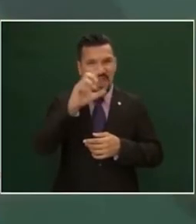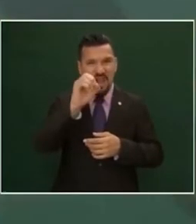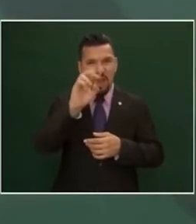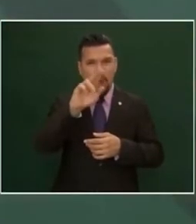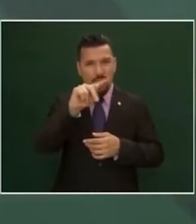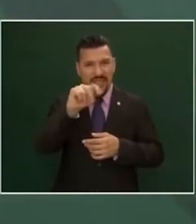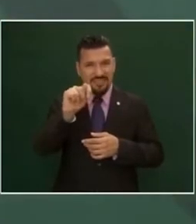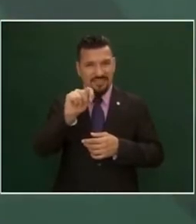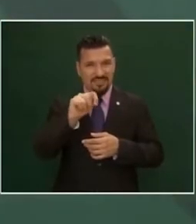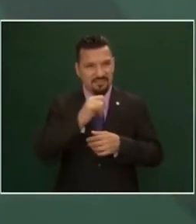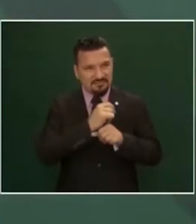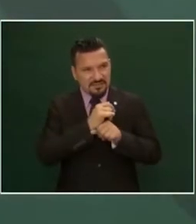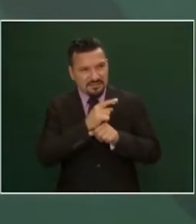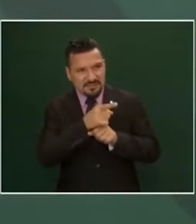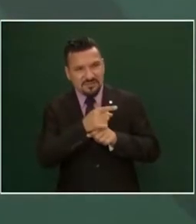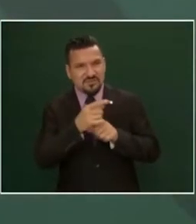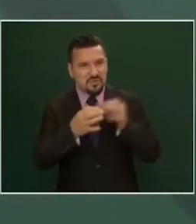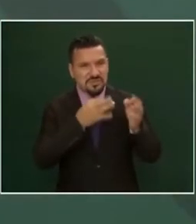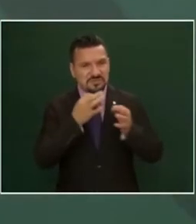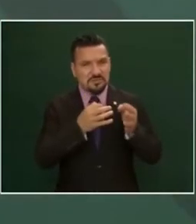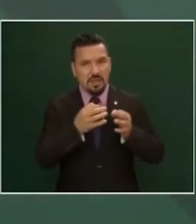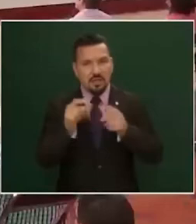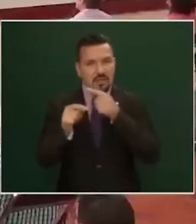eso eso lo tienen que aclarar